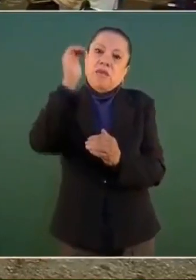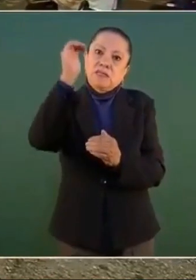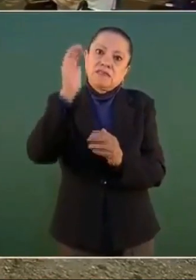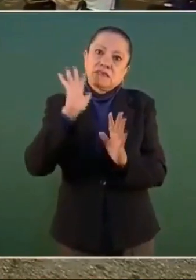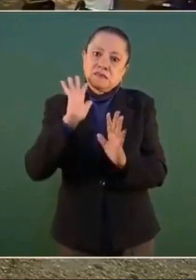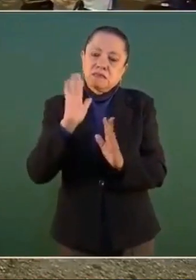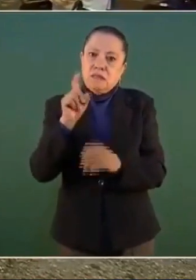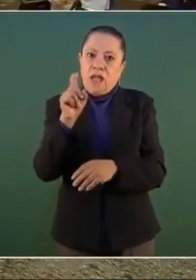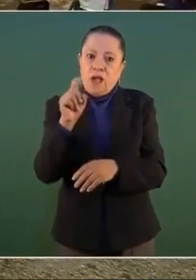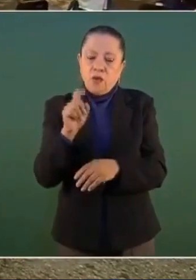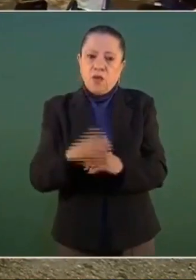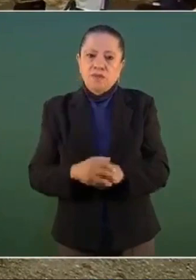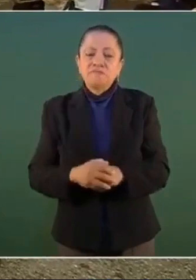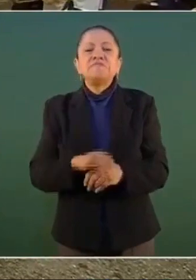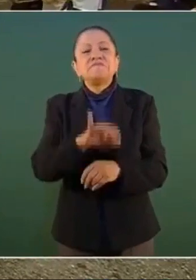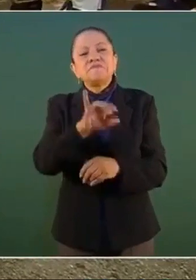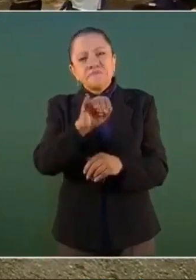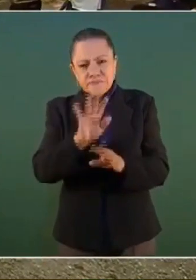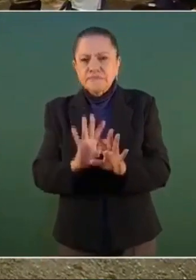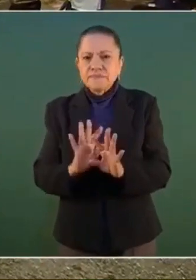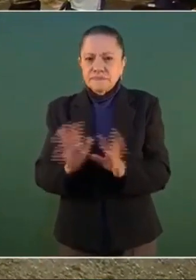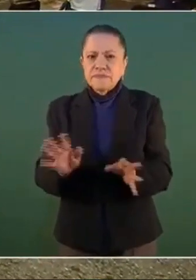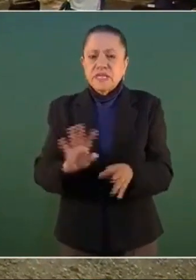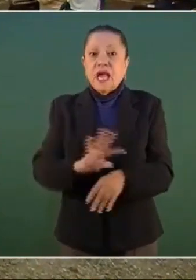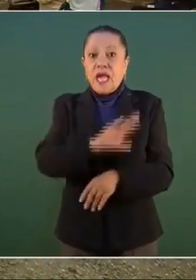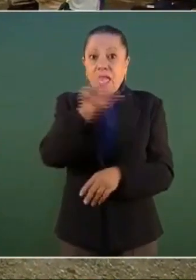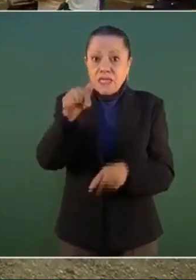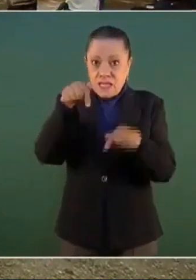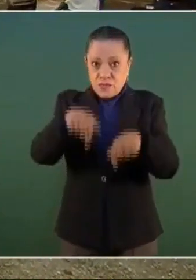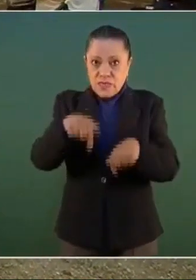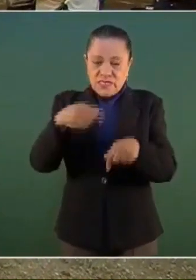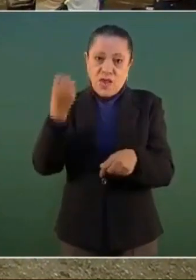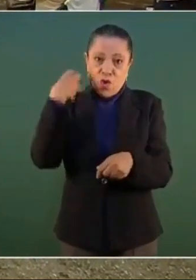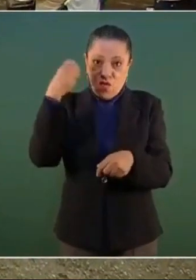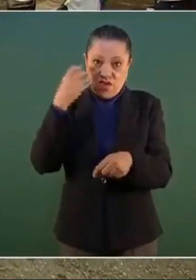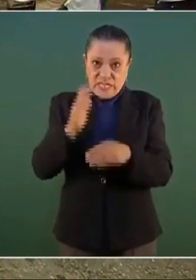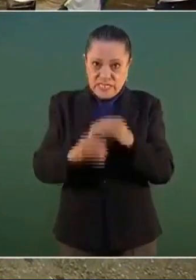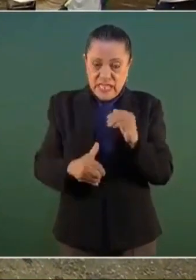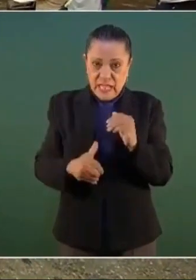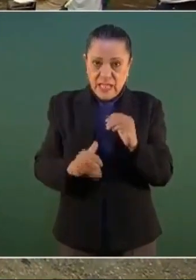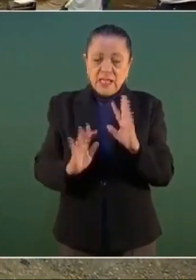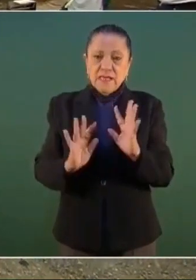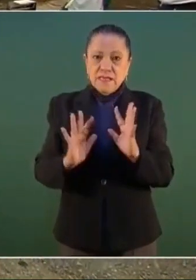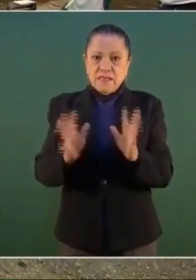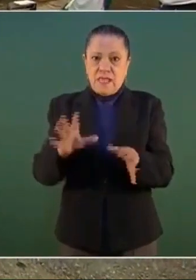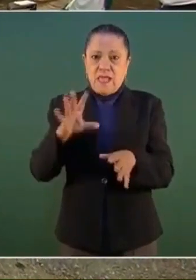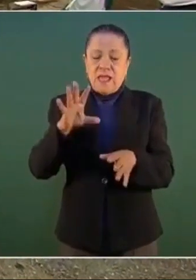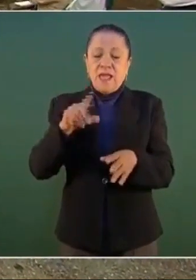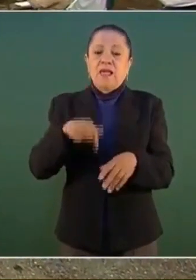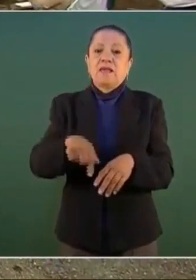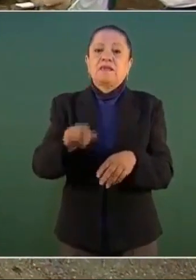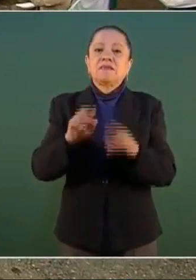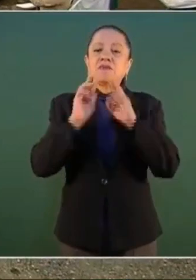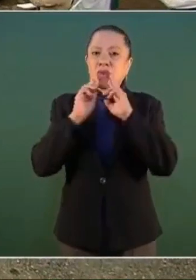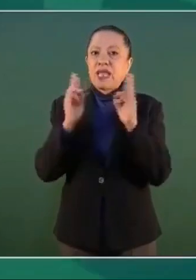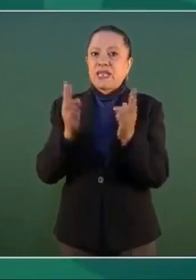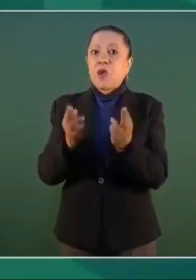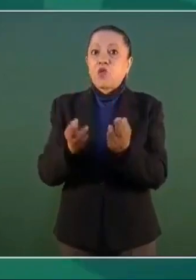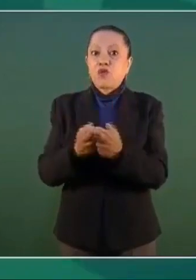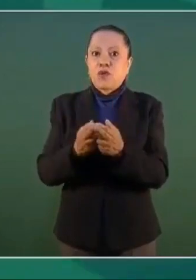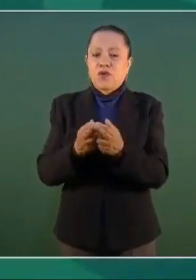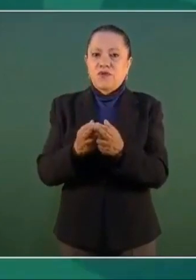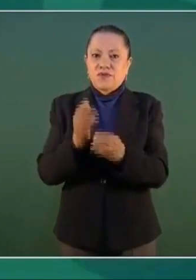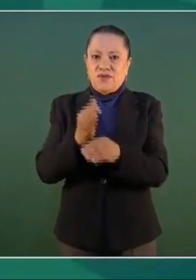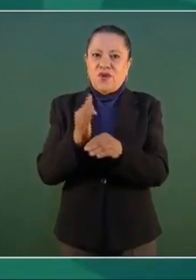vamos a tener luego de esta conferencia una reunión para